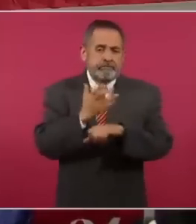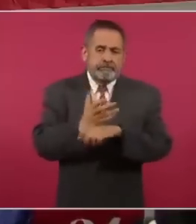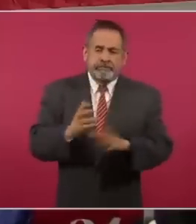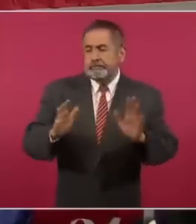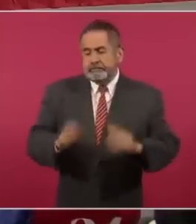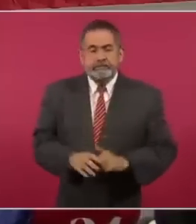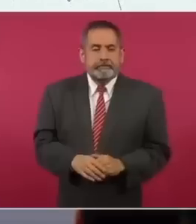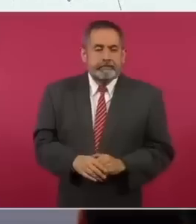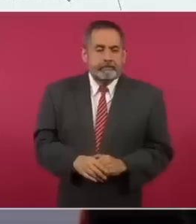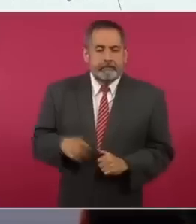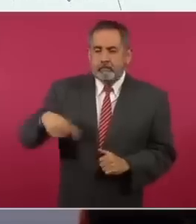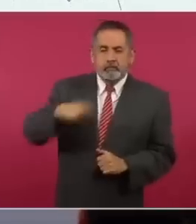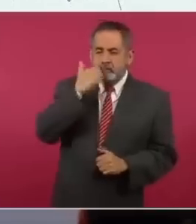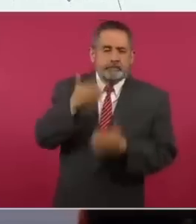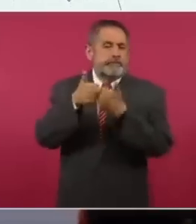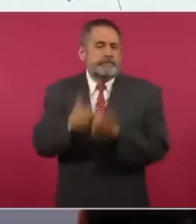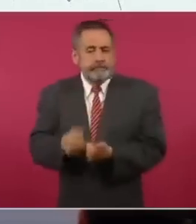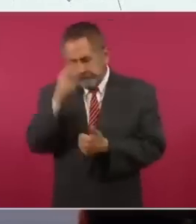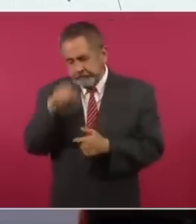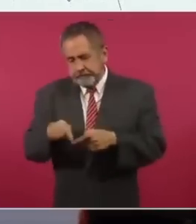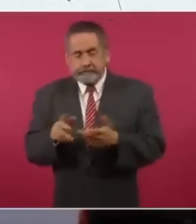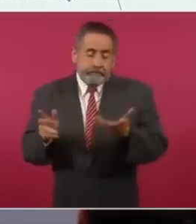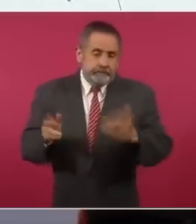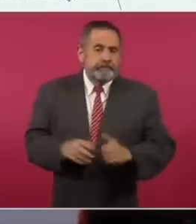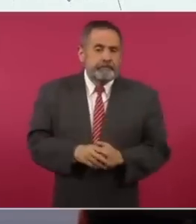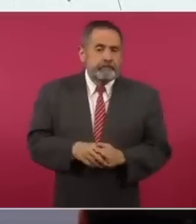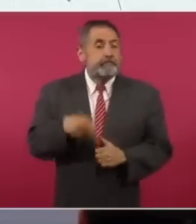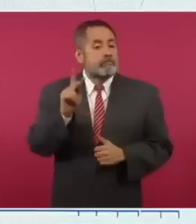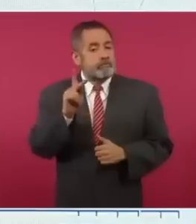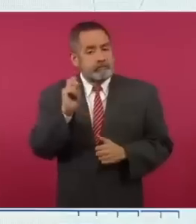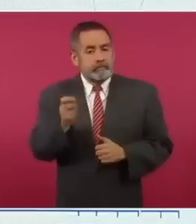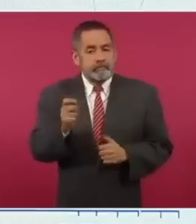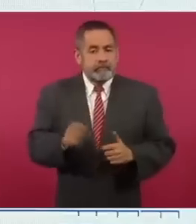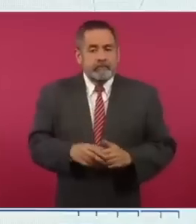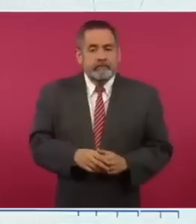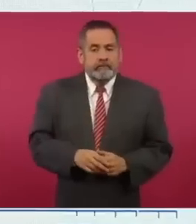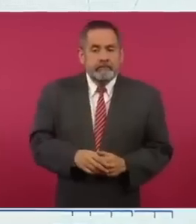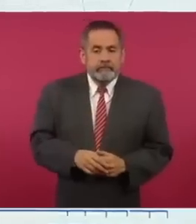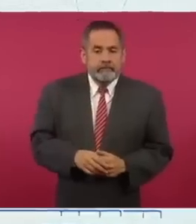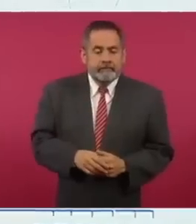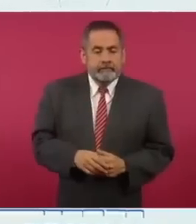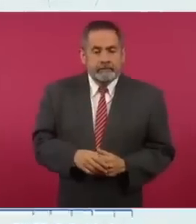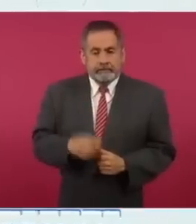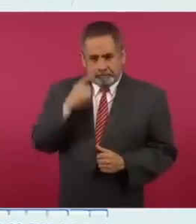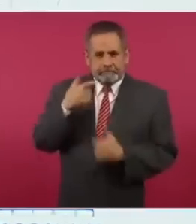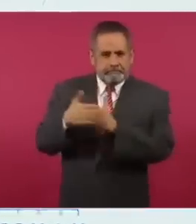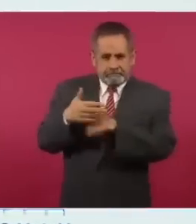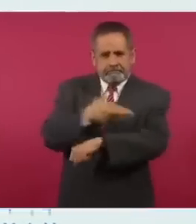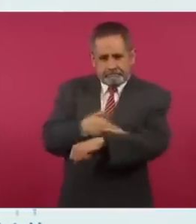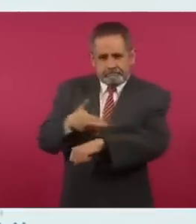no es quedarse, pero sí como lo vamos a hacer,